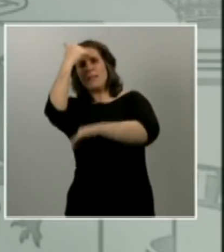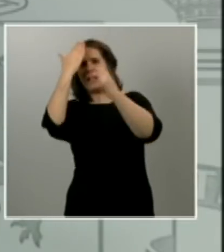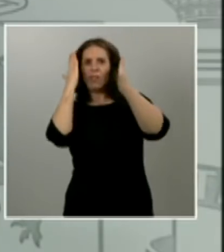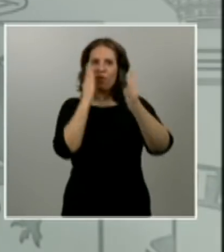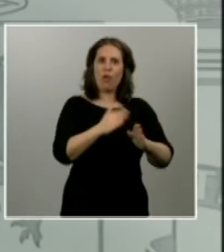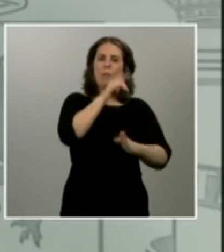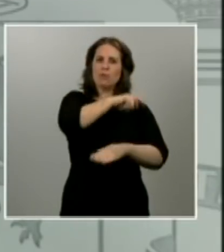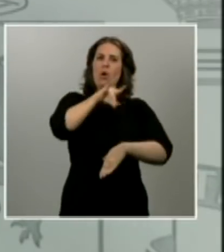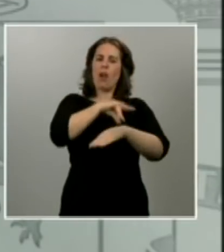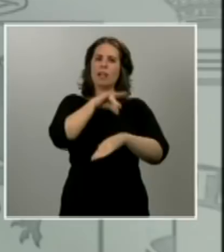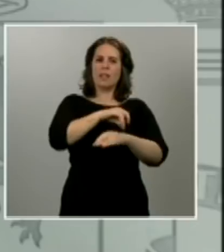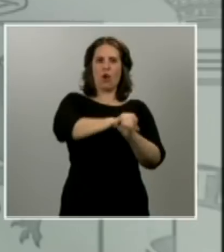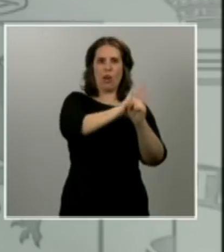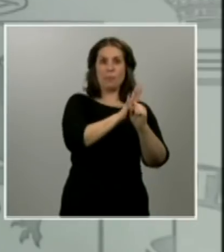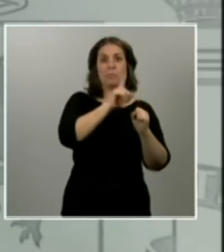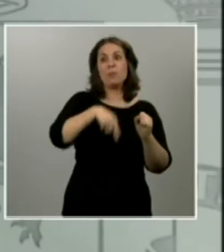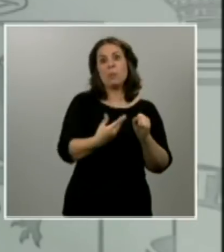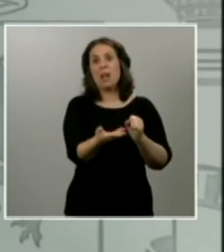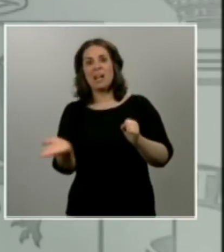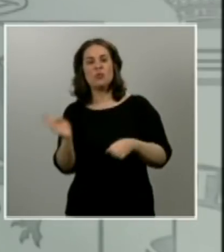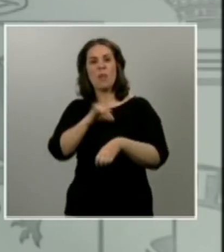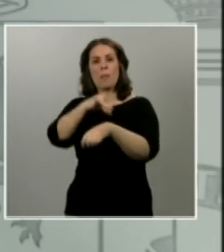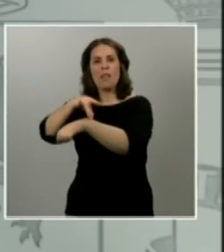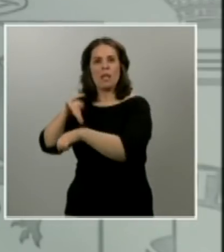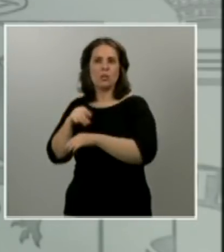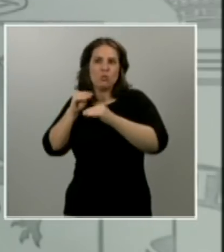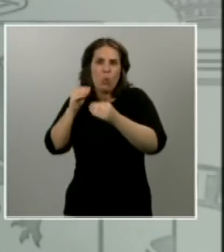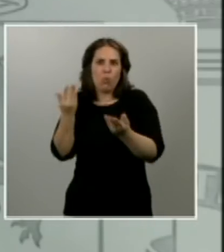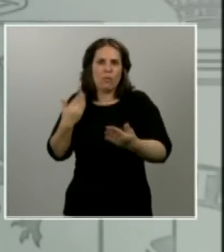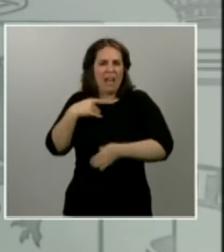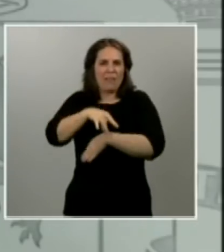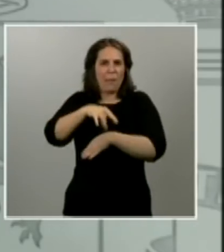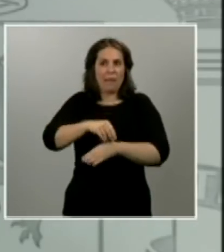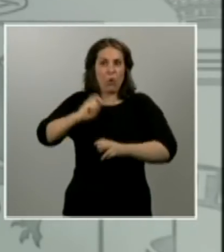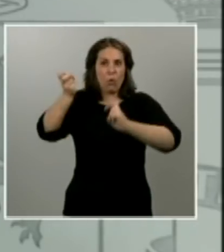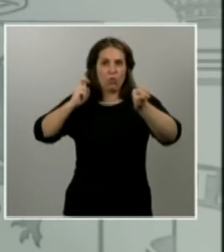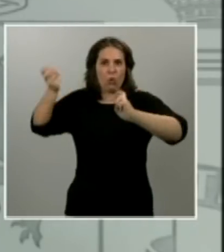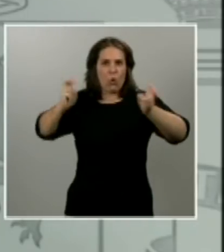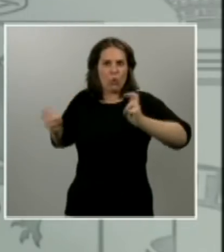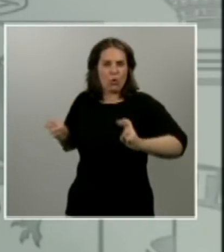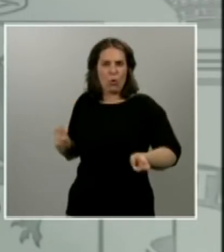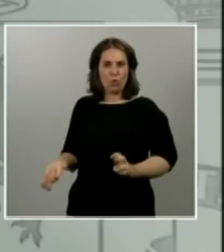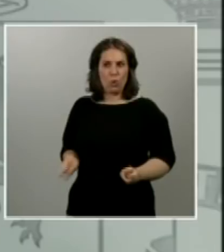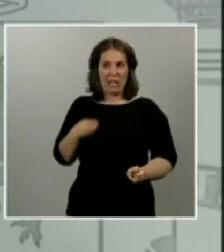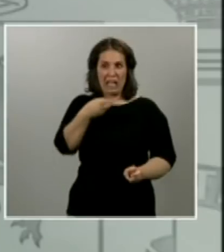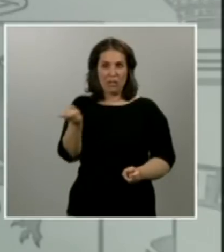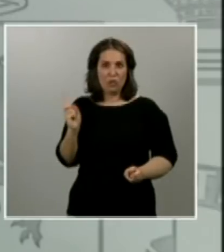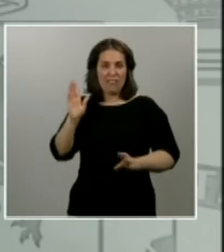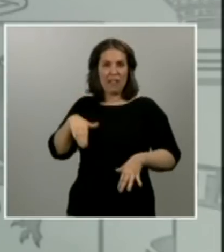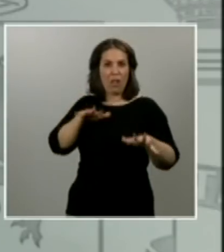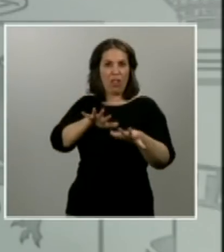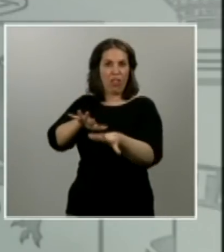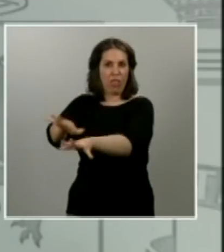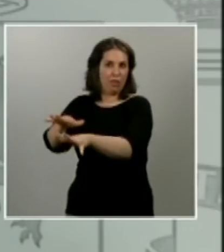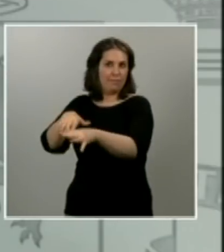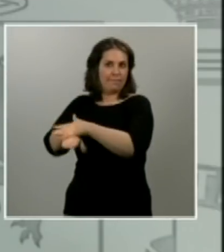pero también al resto de pacientes que padecen otro tipo de patologías, enfermedades y que han quedado postergados como consecuencia del